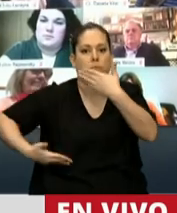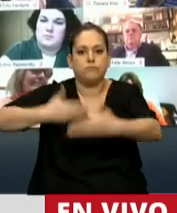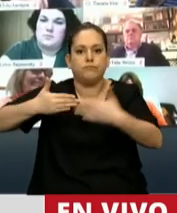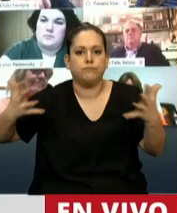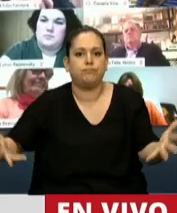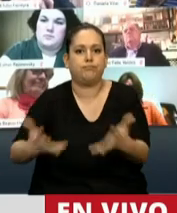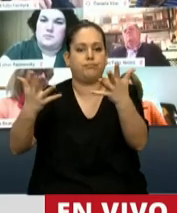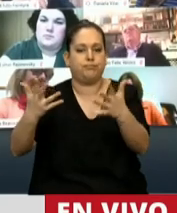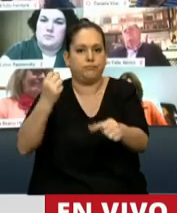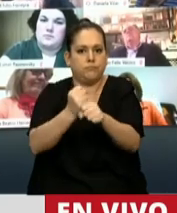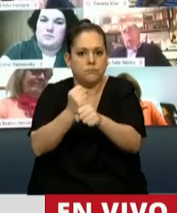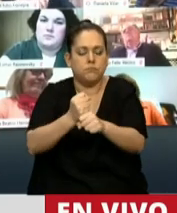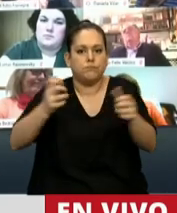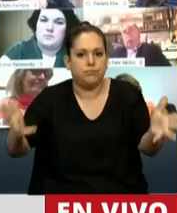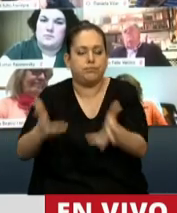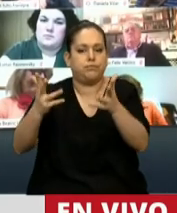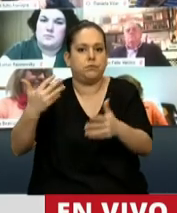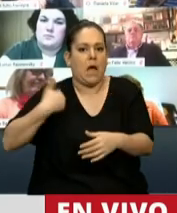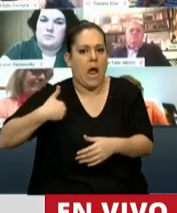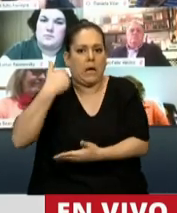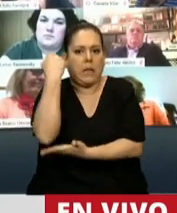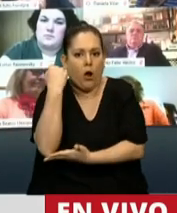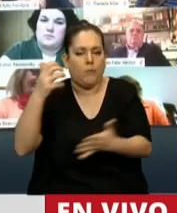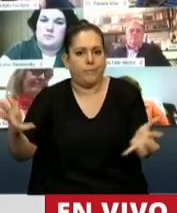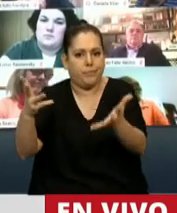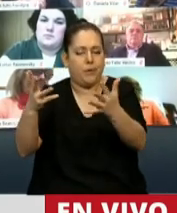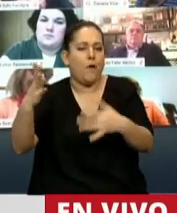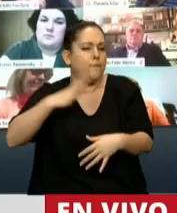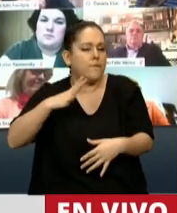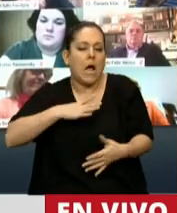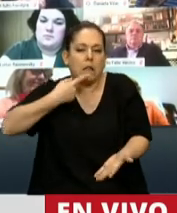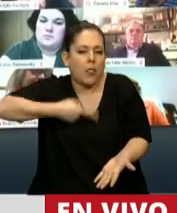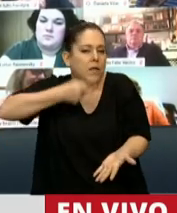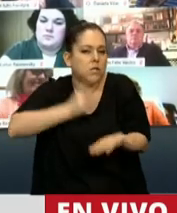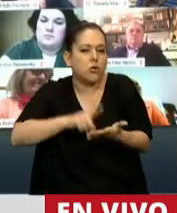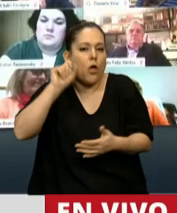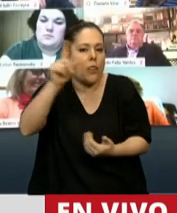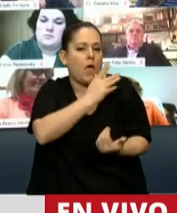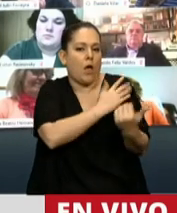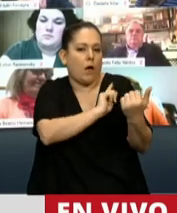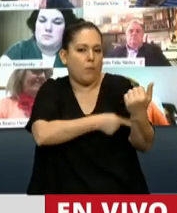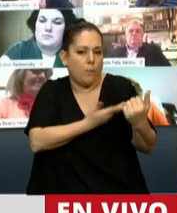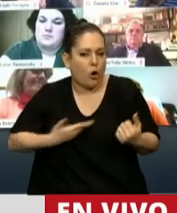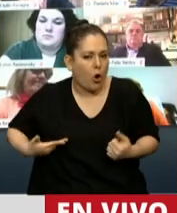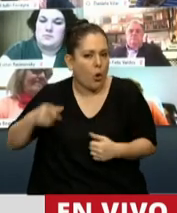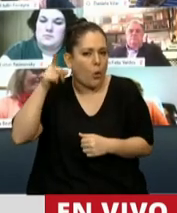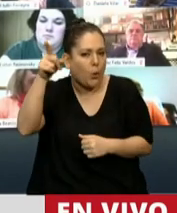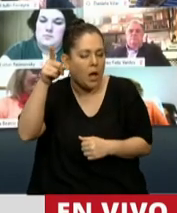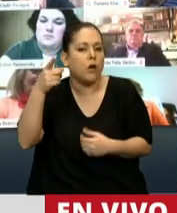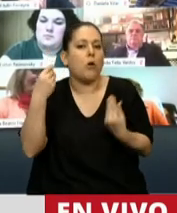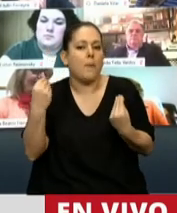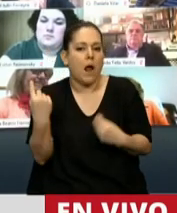poner la Argentina de pie después de esta pandemia. Falta decisiones políticas de avanzar y de finir